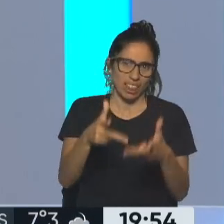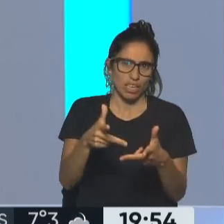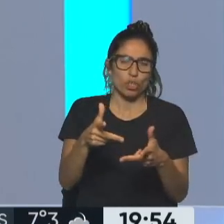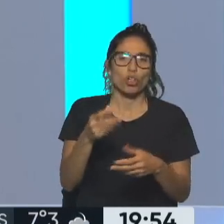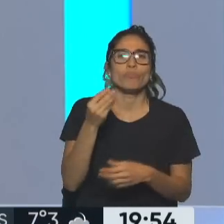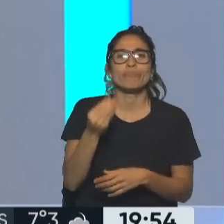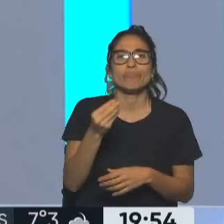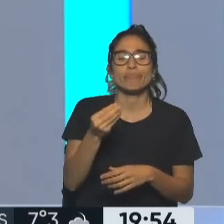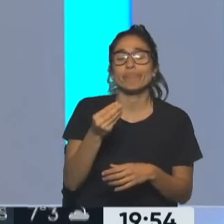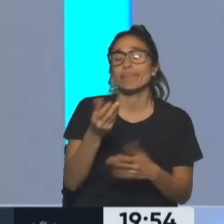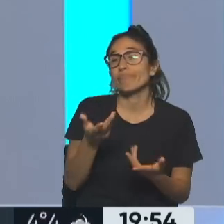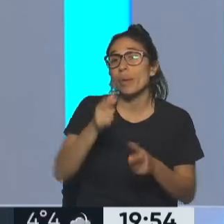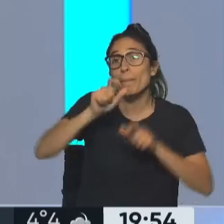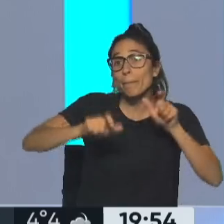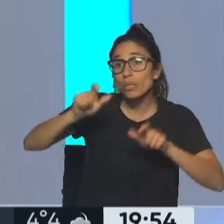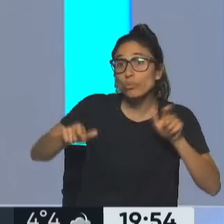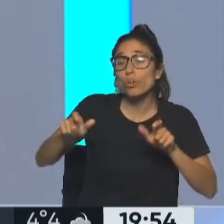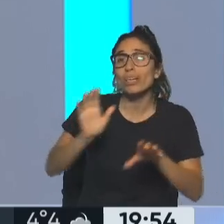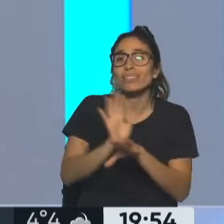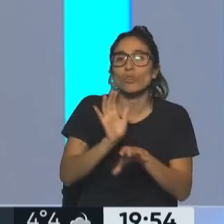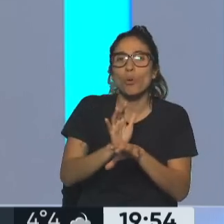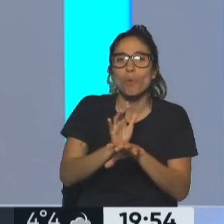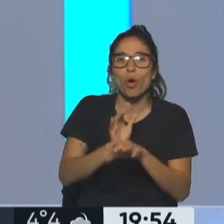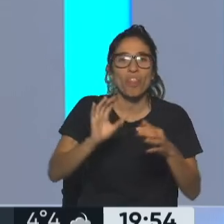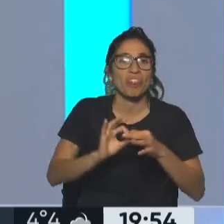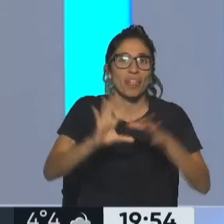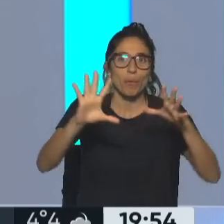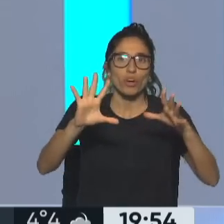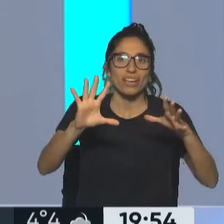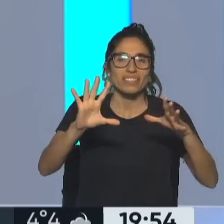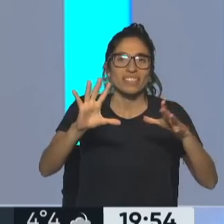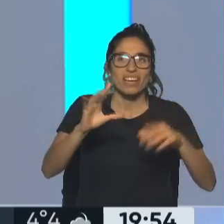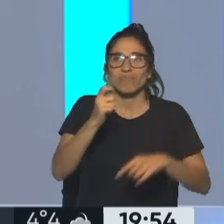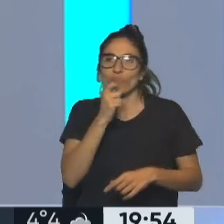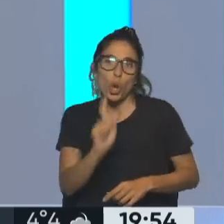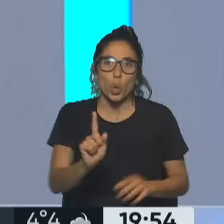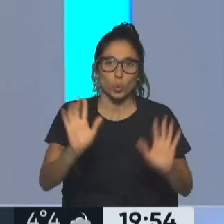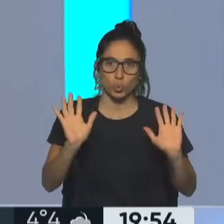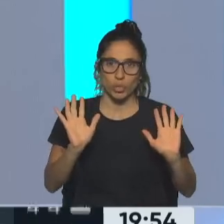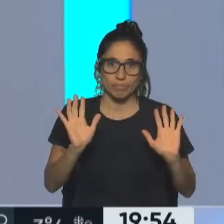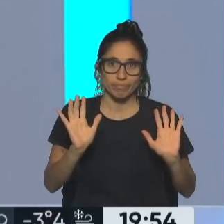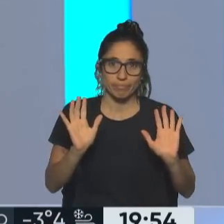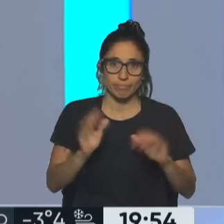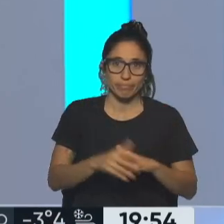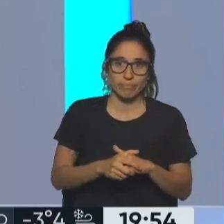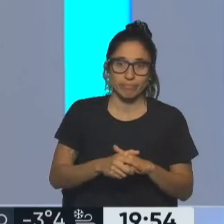insatisfacción con la democracia. Todos nosotros, los que por lo menos ustedes no, porque son muy jóvenes,